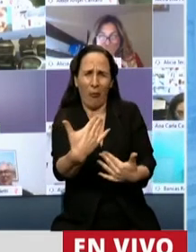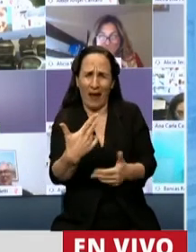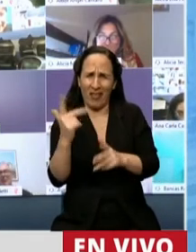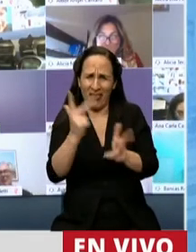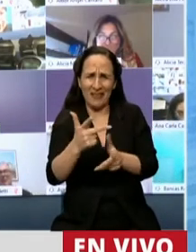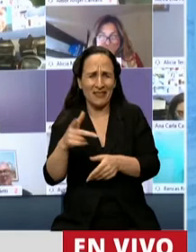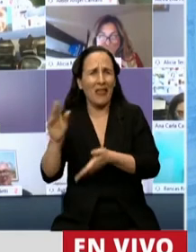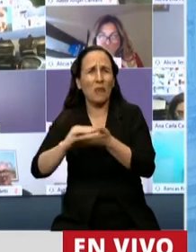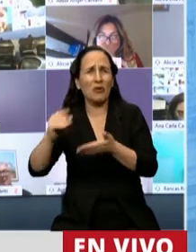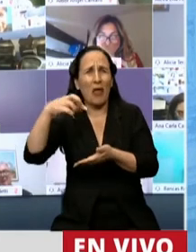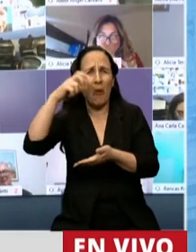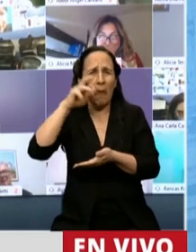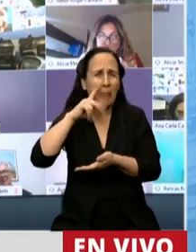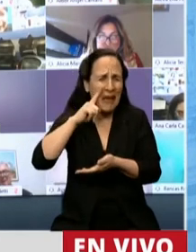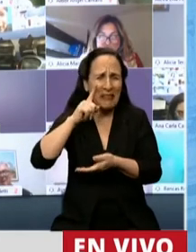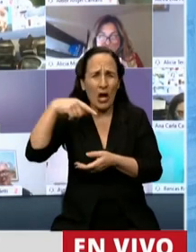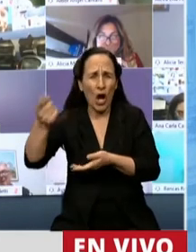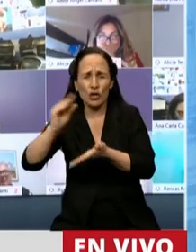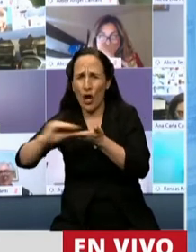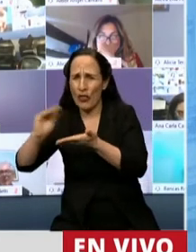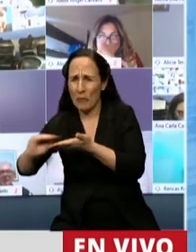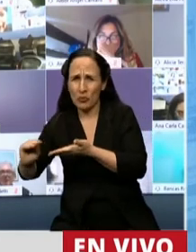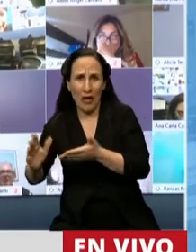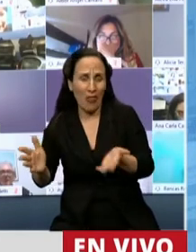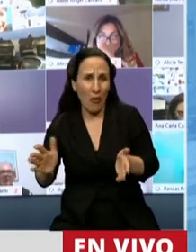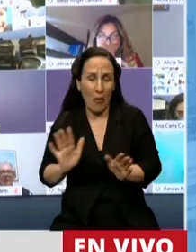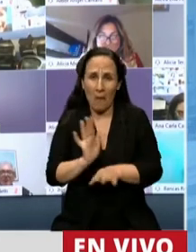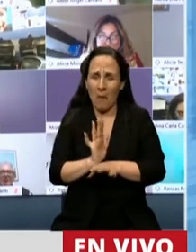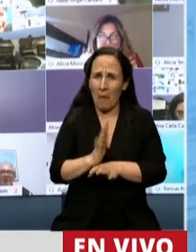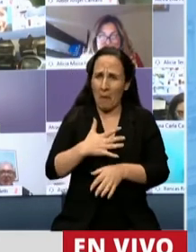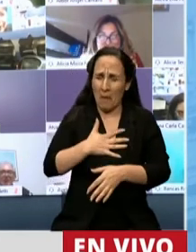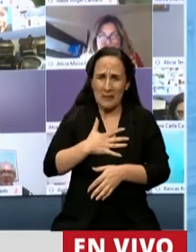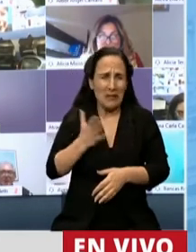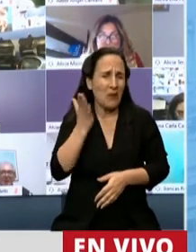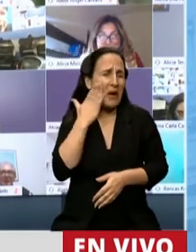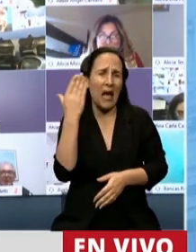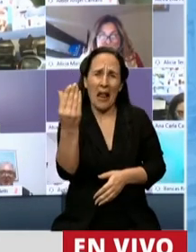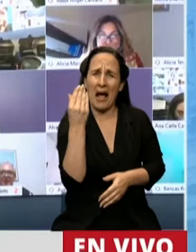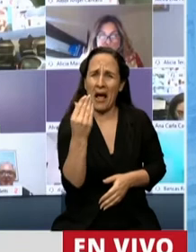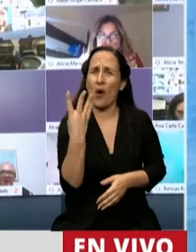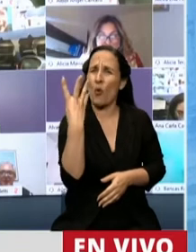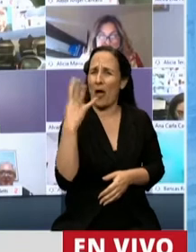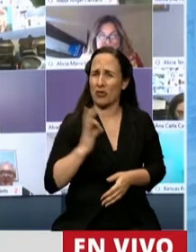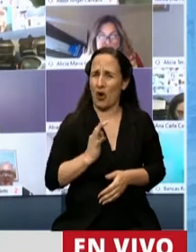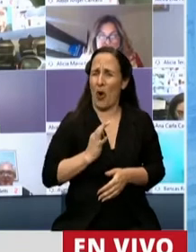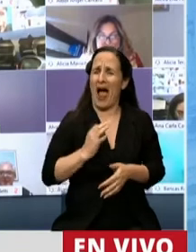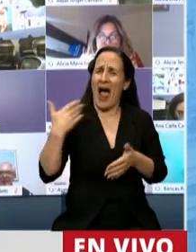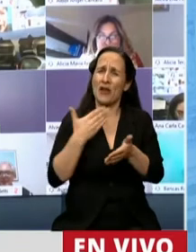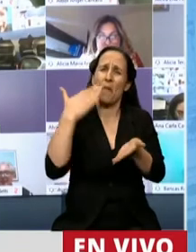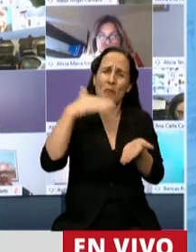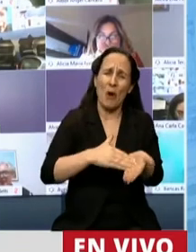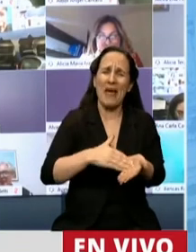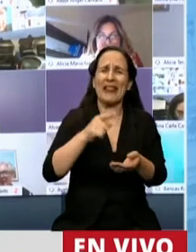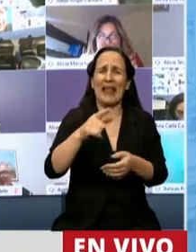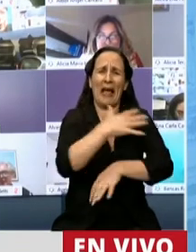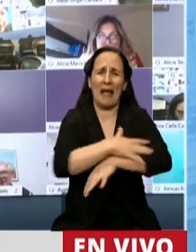diputado Petri y otros diputados hablar. Siento que no les da la cara. Después de haber gobernado cuatro años, haber prometido pobreza